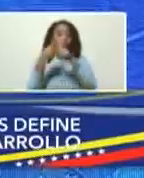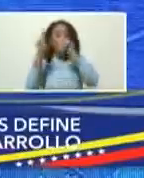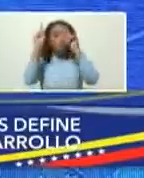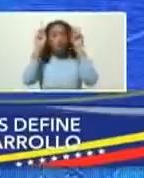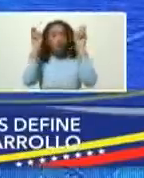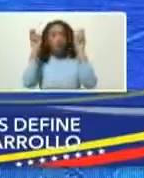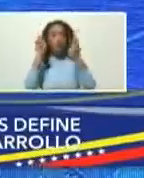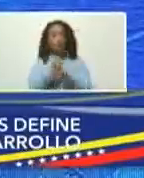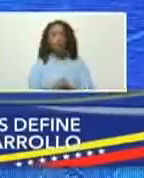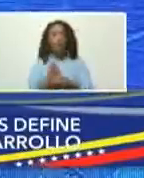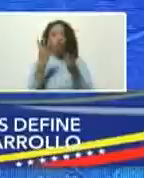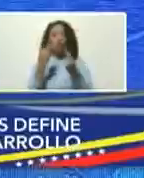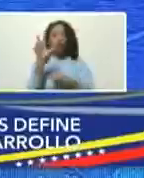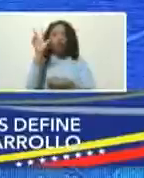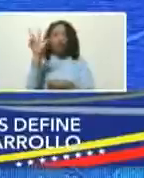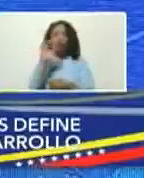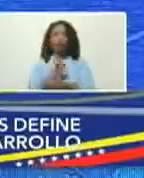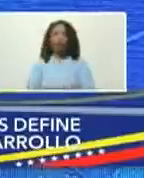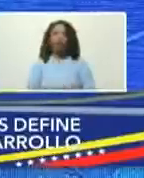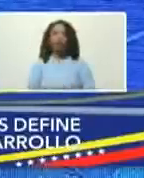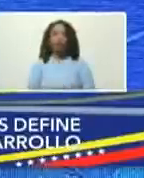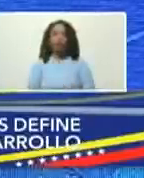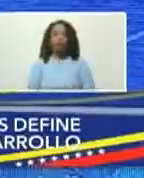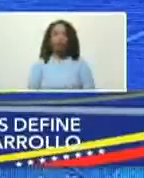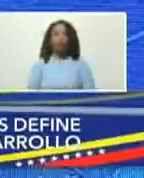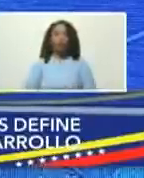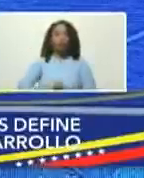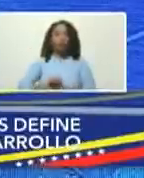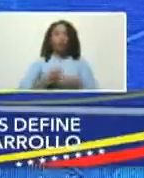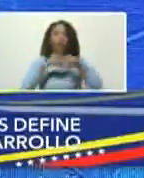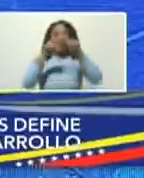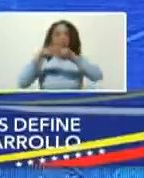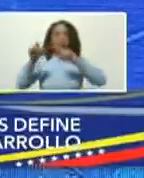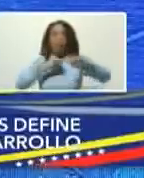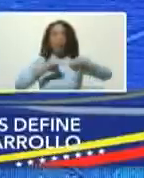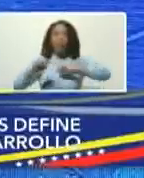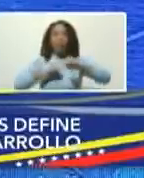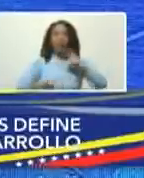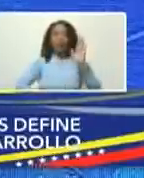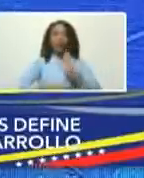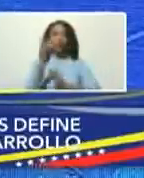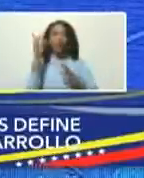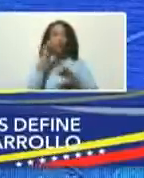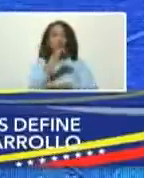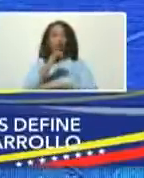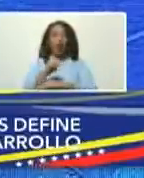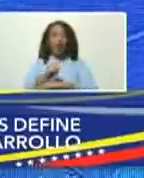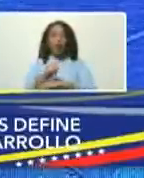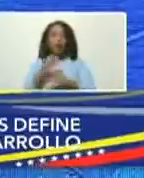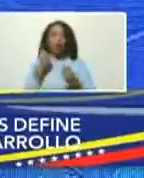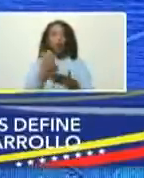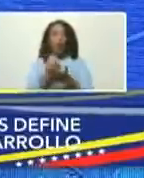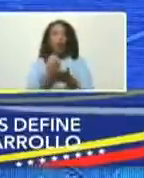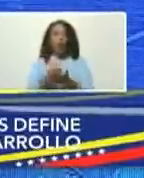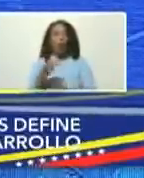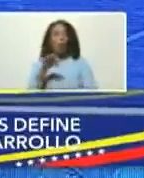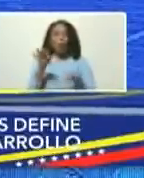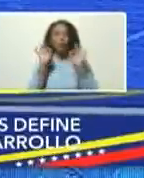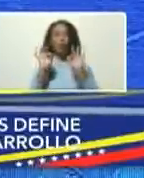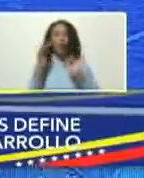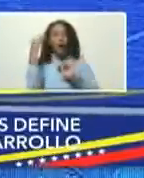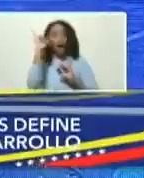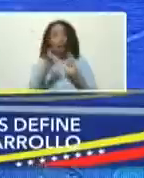número 3 distritos motores de desarrollo de las zonas económicas especiales ahí